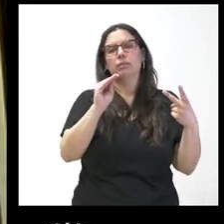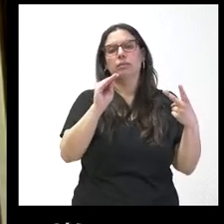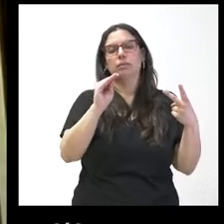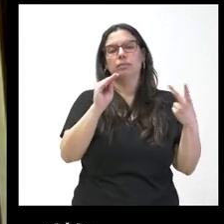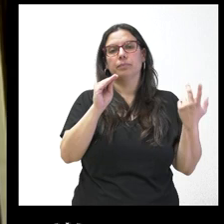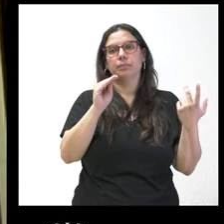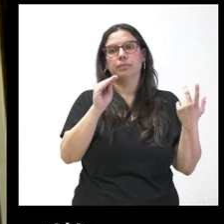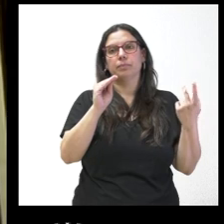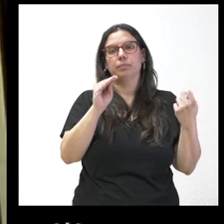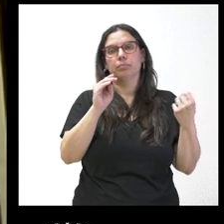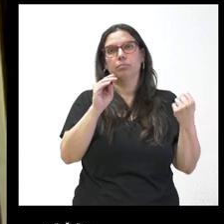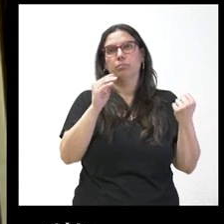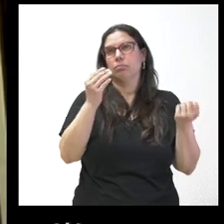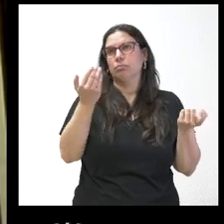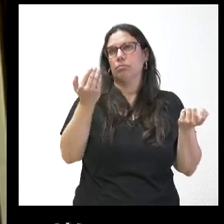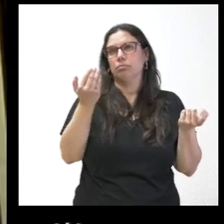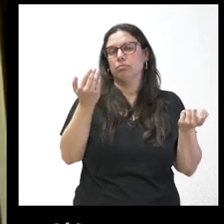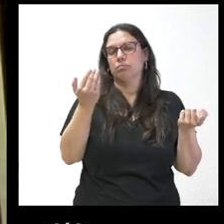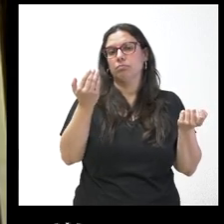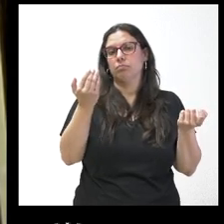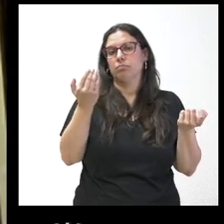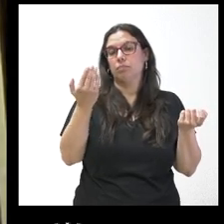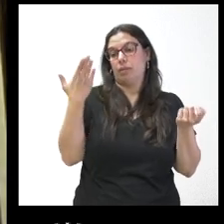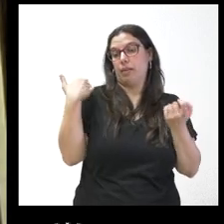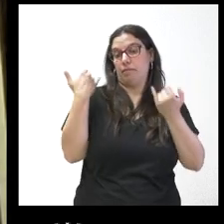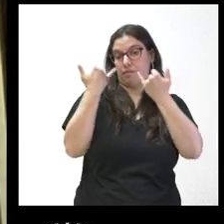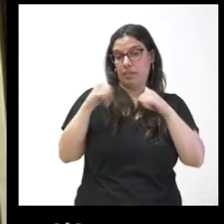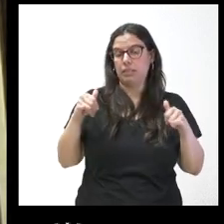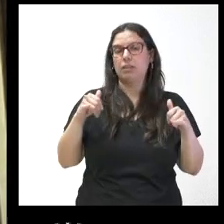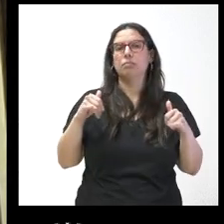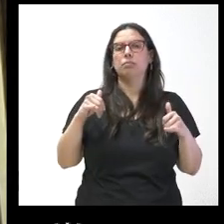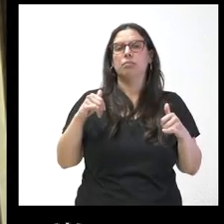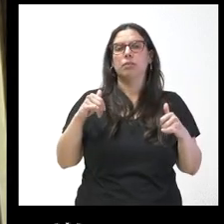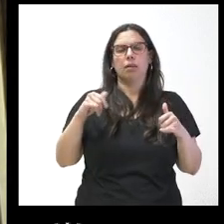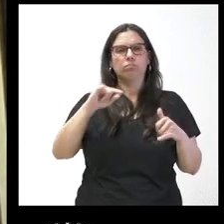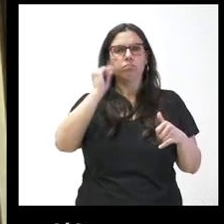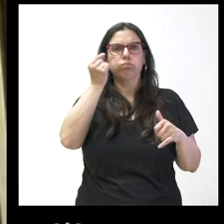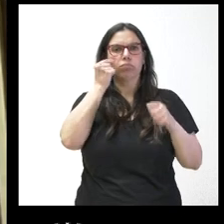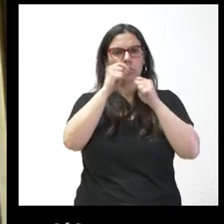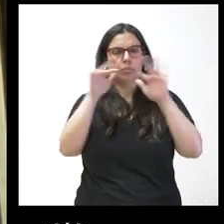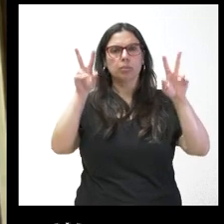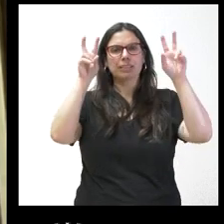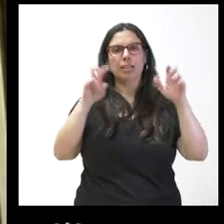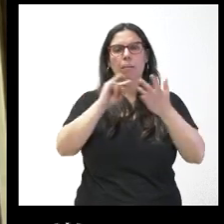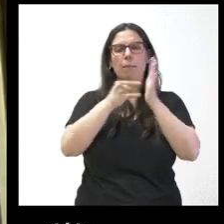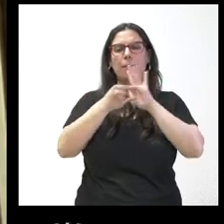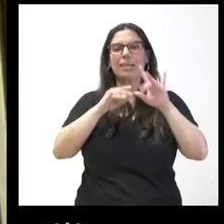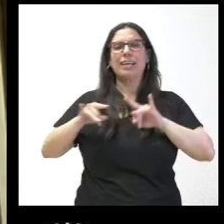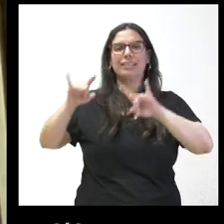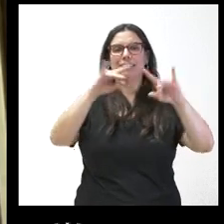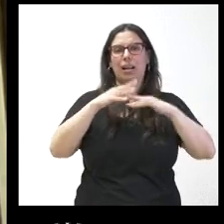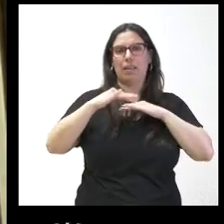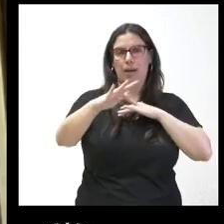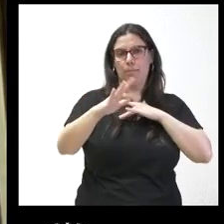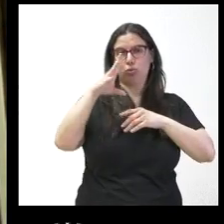semana este fin de semana no el festivo ha trascendido algunos nuevos datos respecto al plan de tierra de campos plan que depende además de